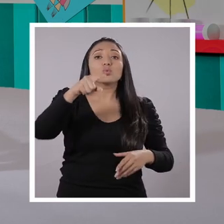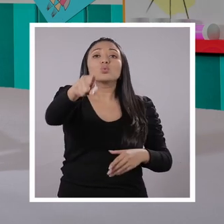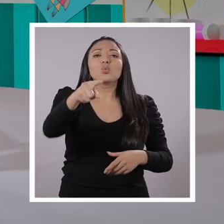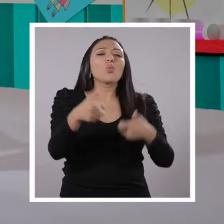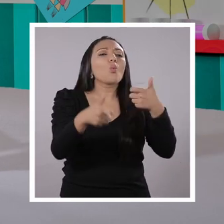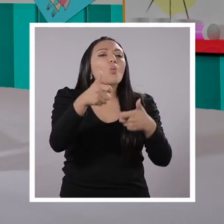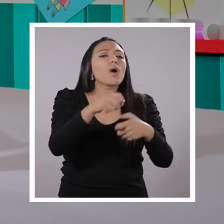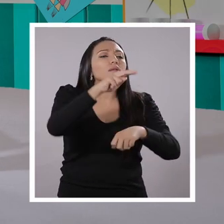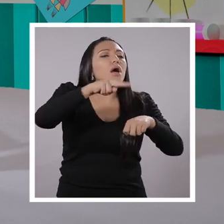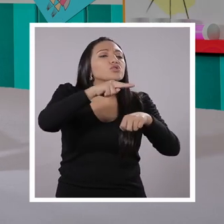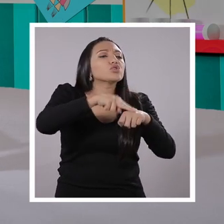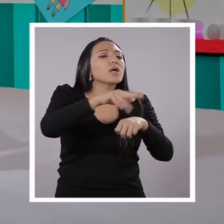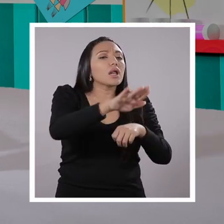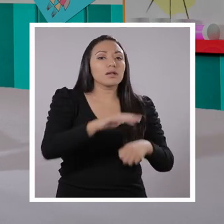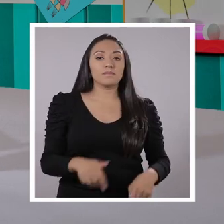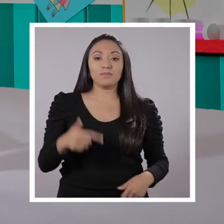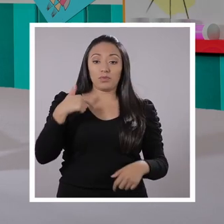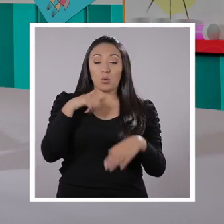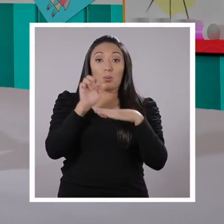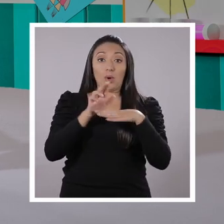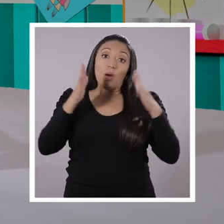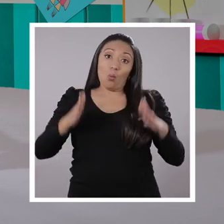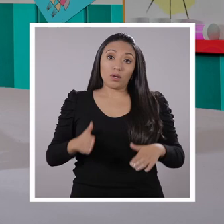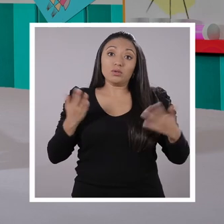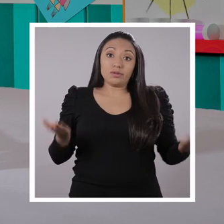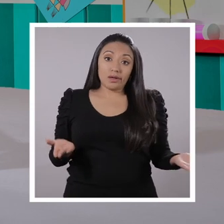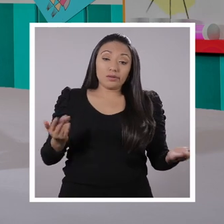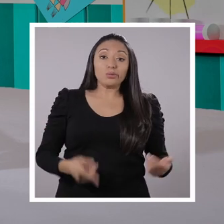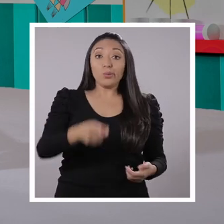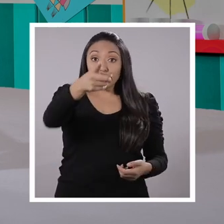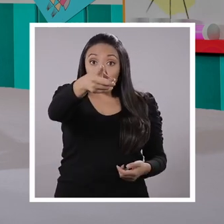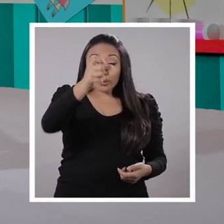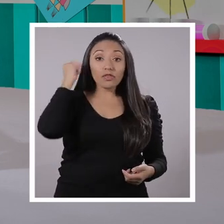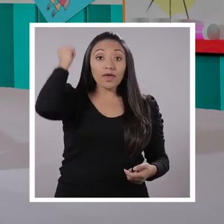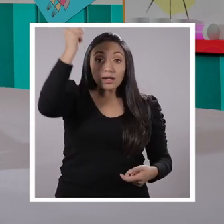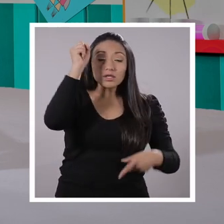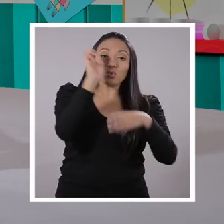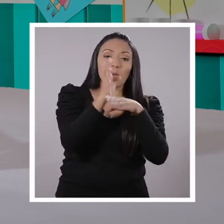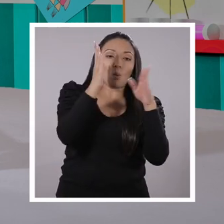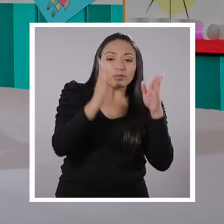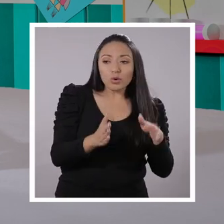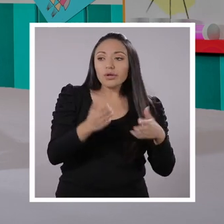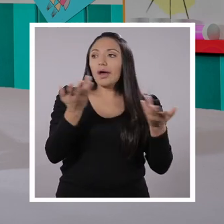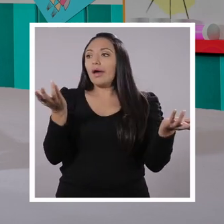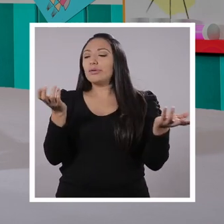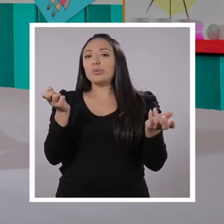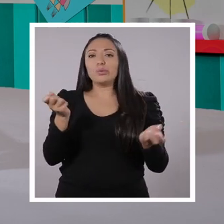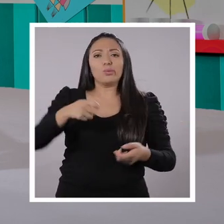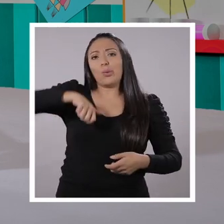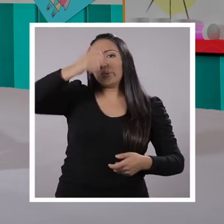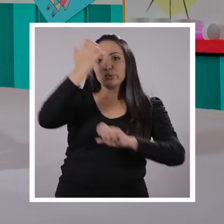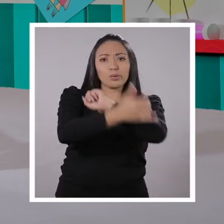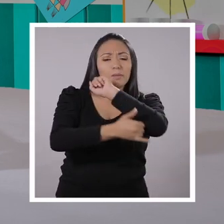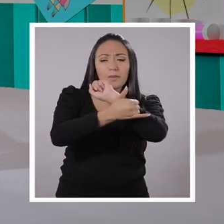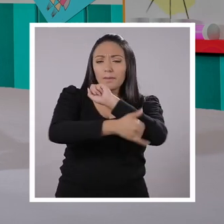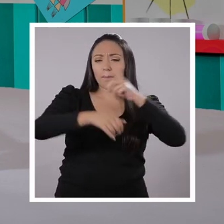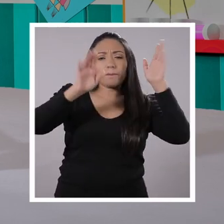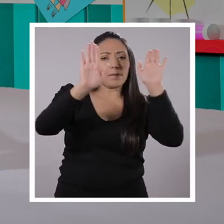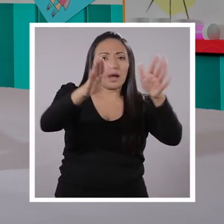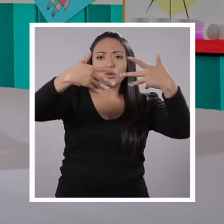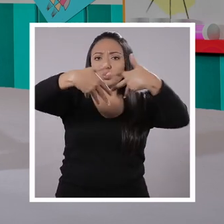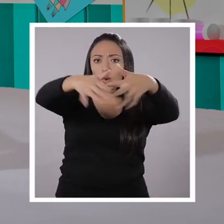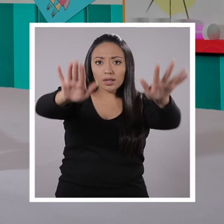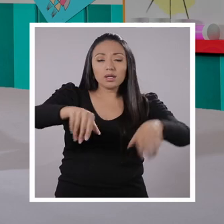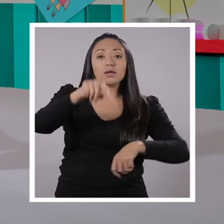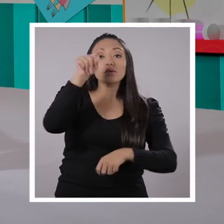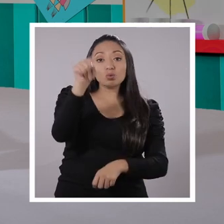tenemos? Por ejemplo, nosotros somos ecuatorianos. ¡Mmm! Ustedes tienen derecho a tener una nacionalidad. En el lugar que ustedes viven, en el país,